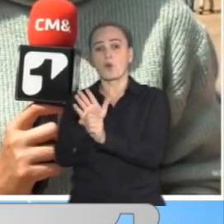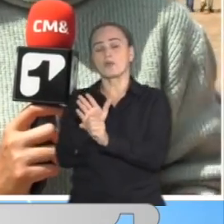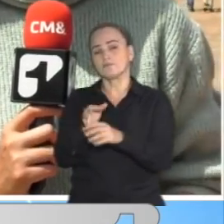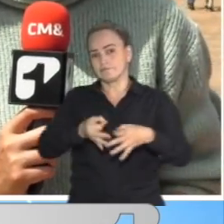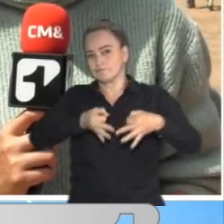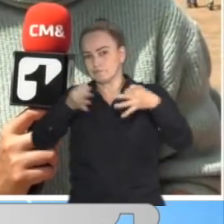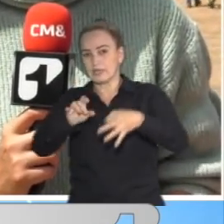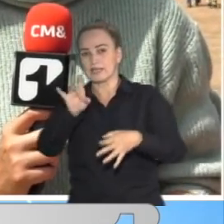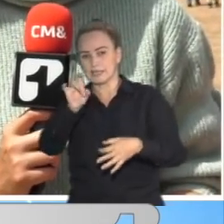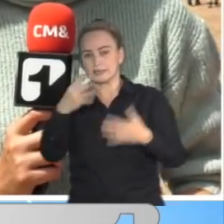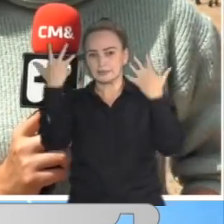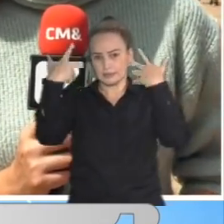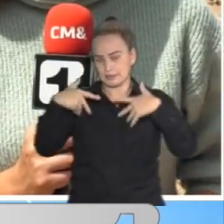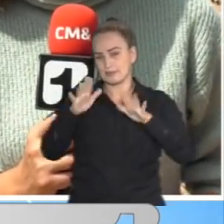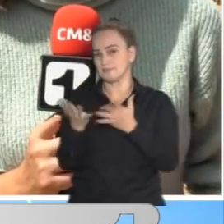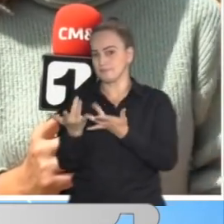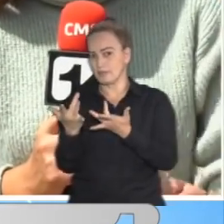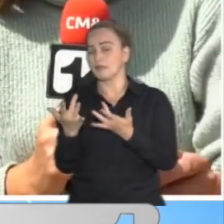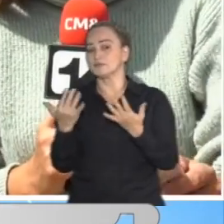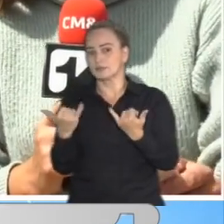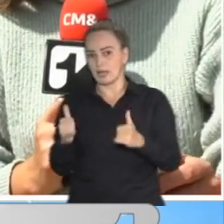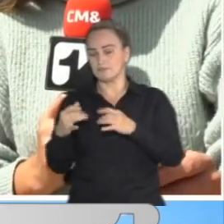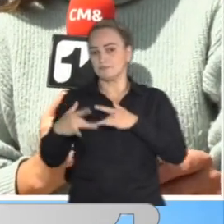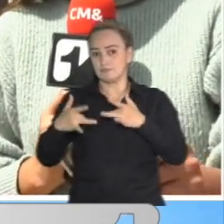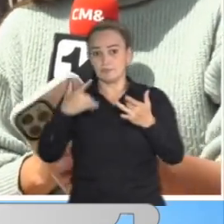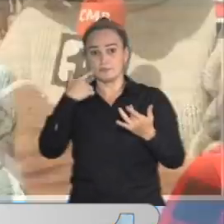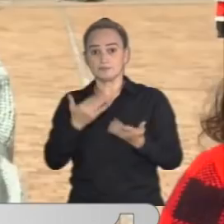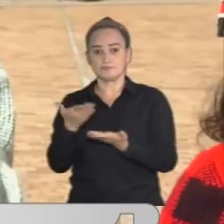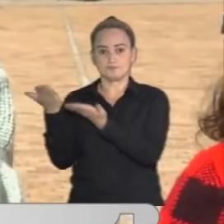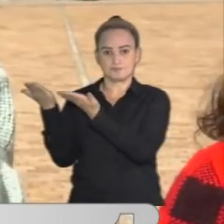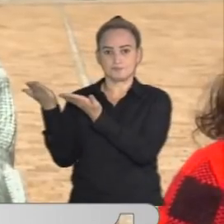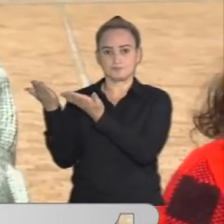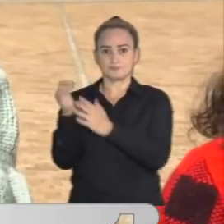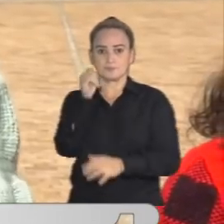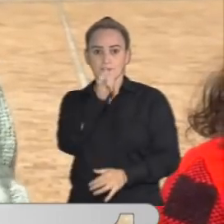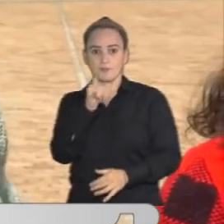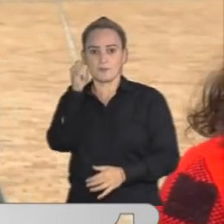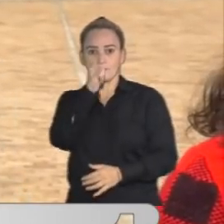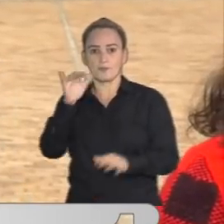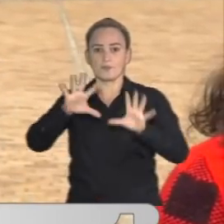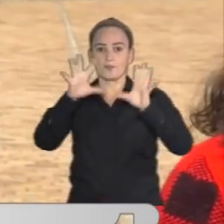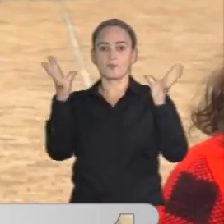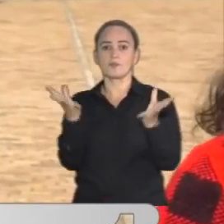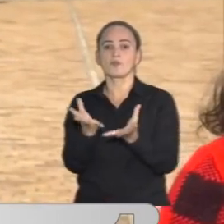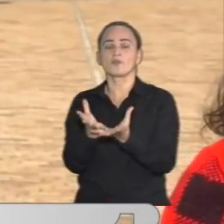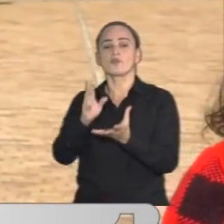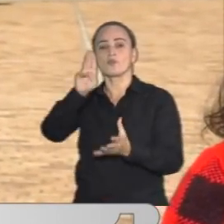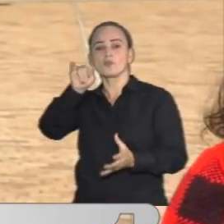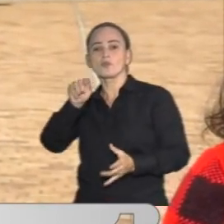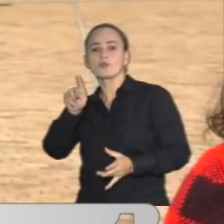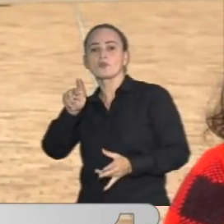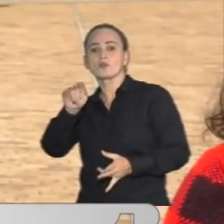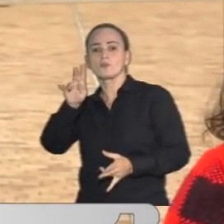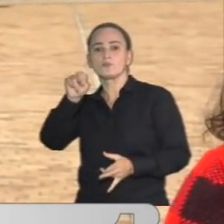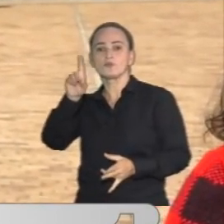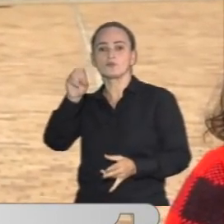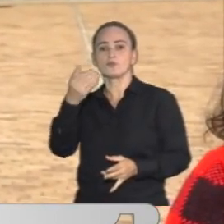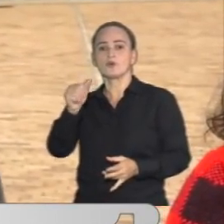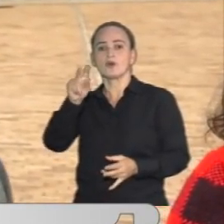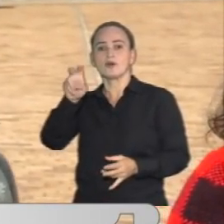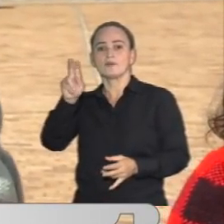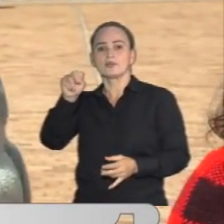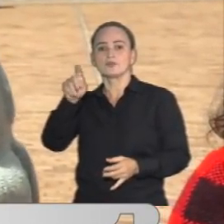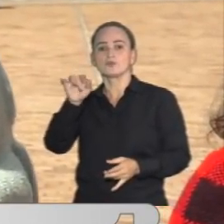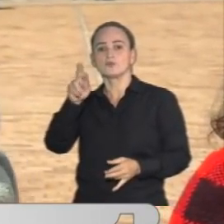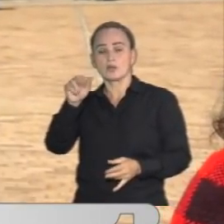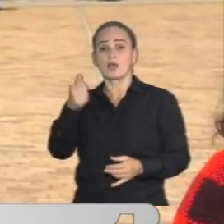después de haber superado este virus. Y les quiero mostrar por qué estamos aquí en Mundo Aventura. Y es que estamos a cuatro días